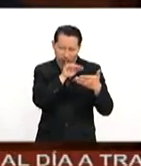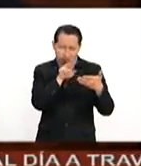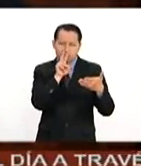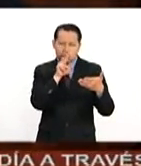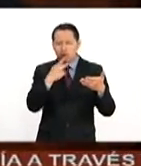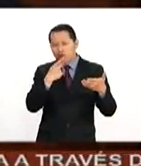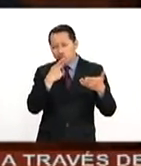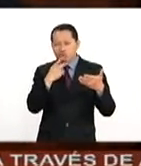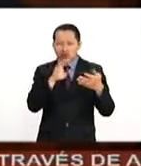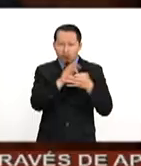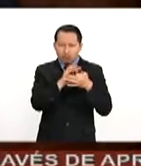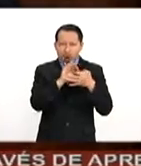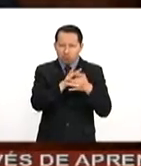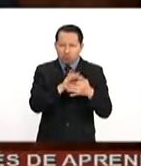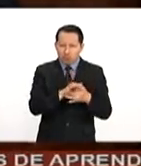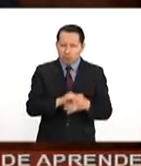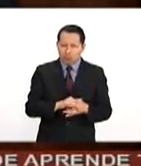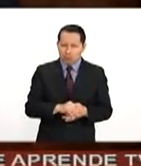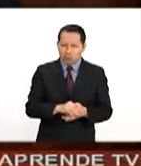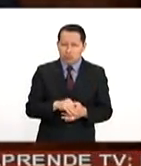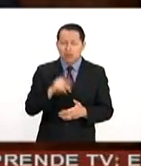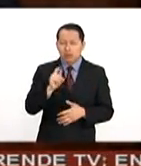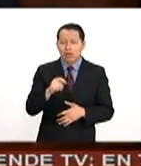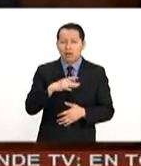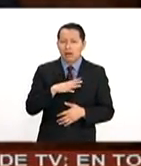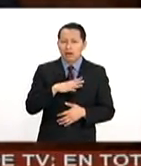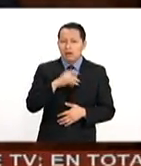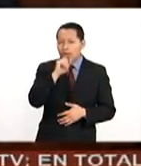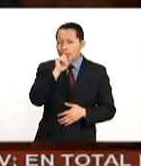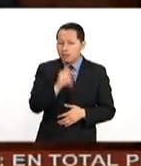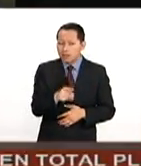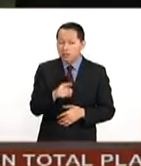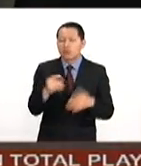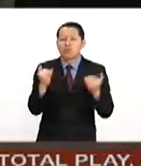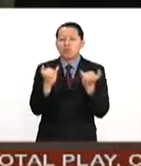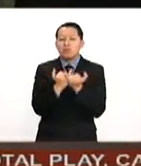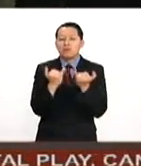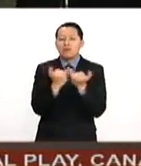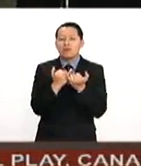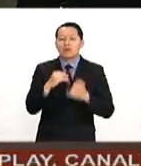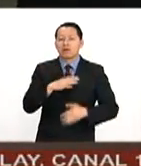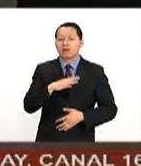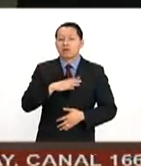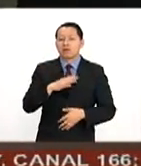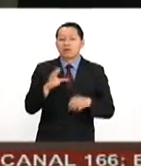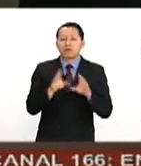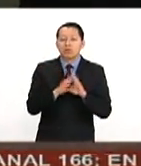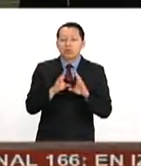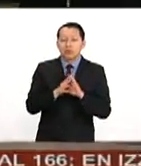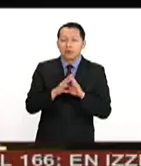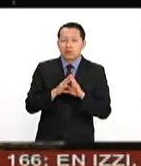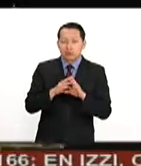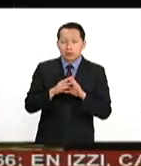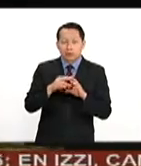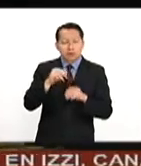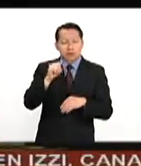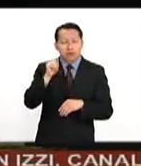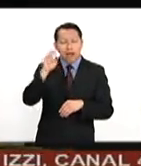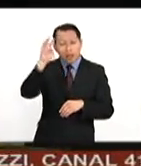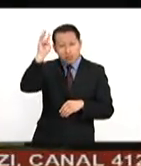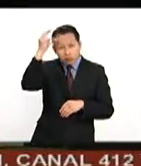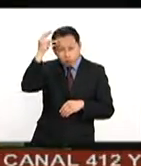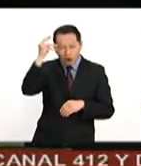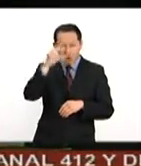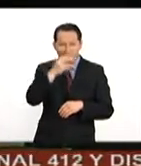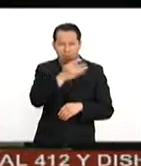una de las cosas que llamó la atención en este discurso es que hubo una ausencia casi total de los ataques que el presidente Trump ha